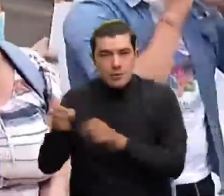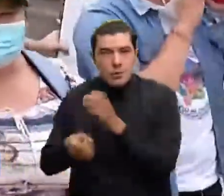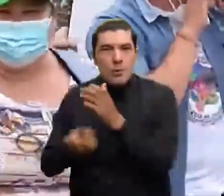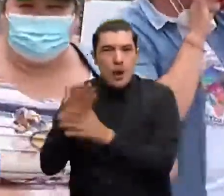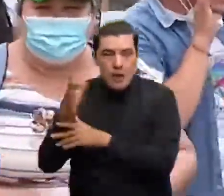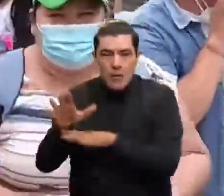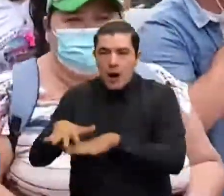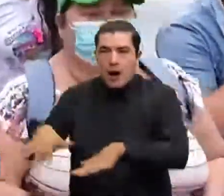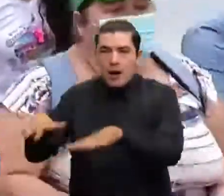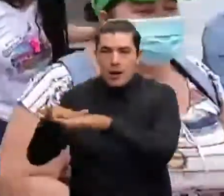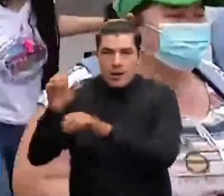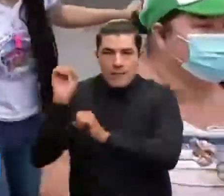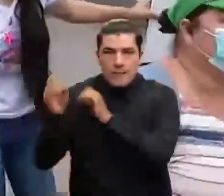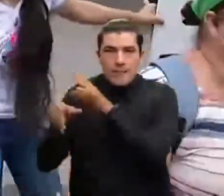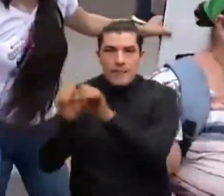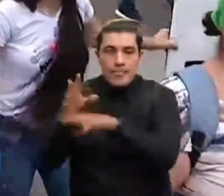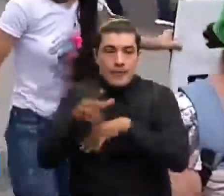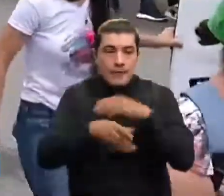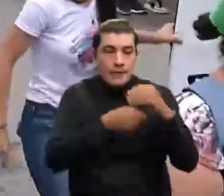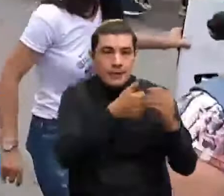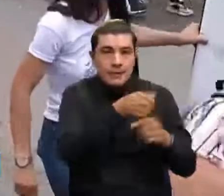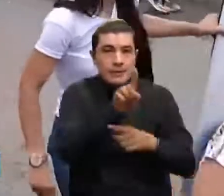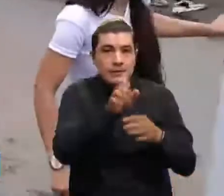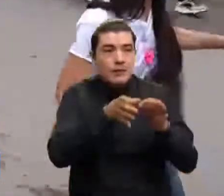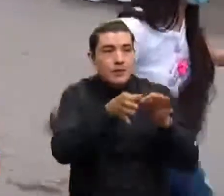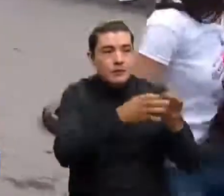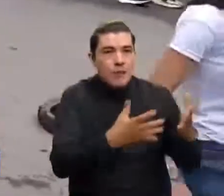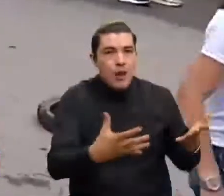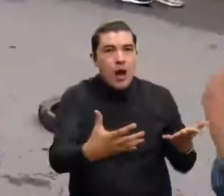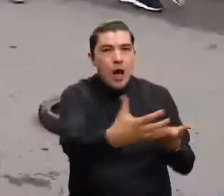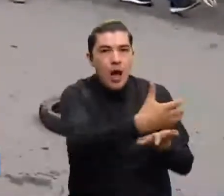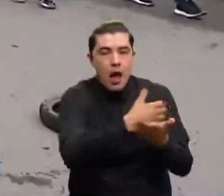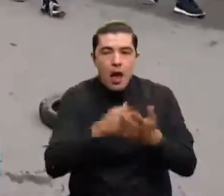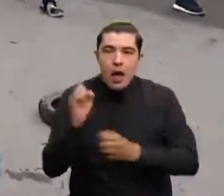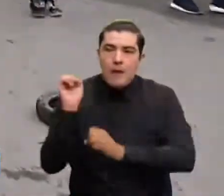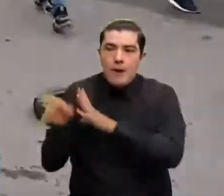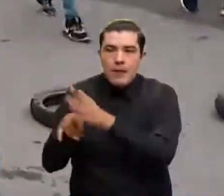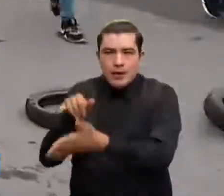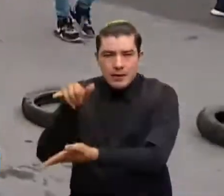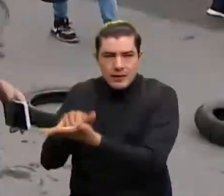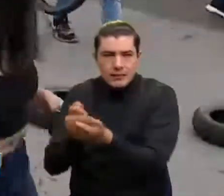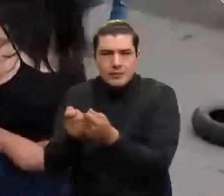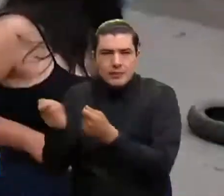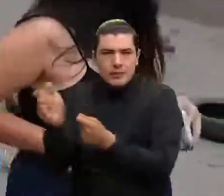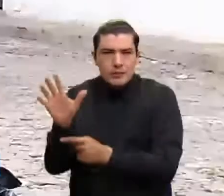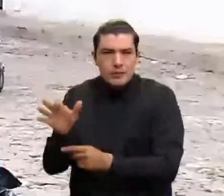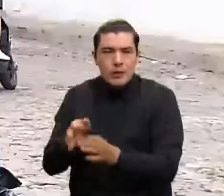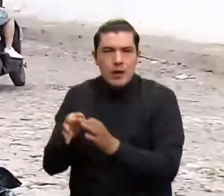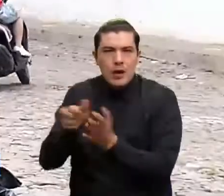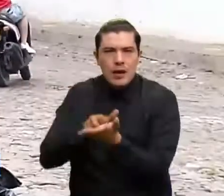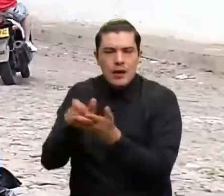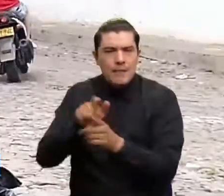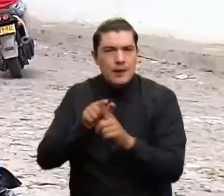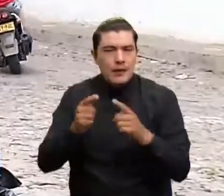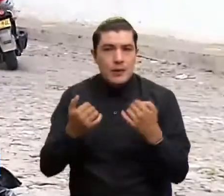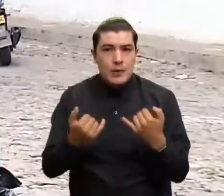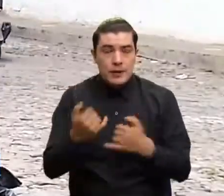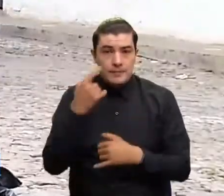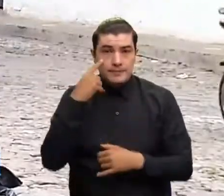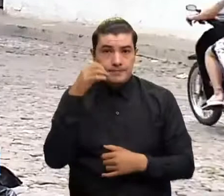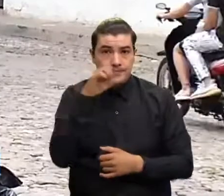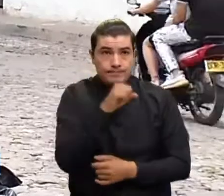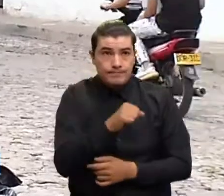y los 16 municipios en el departamento de Santander. Pero segundo, de igual forma, como podemos observar, las basuras